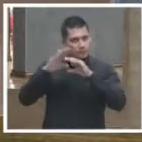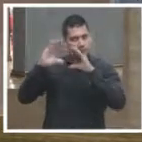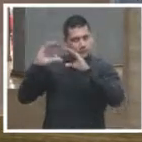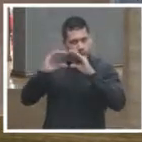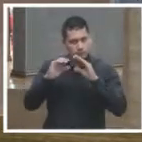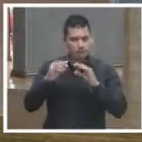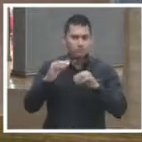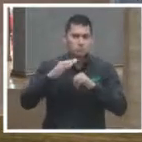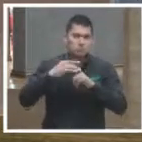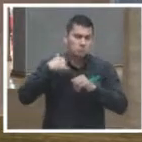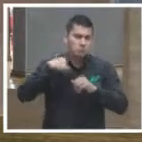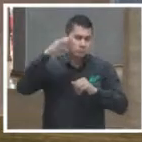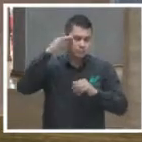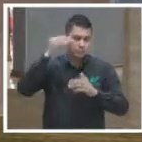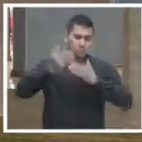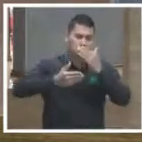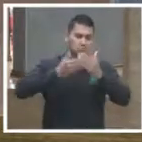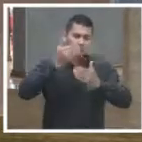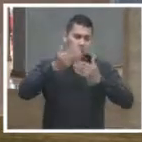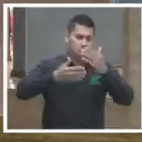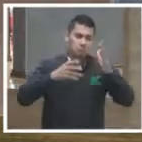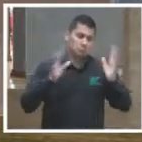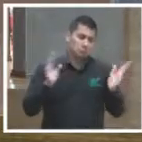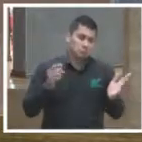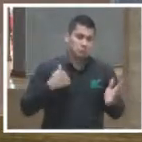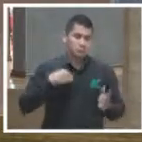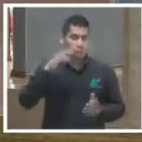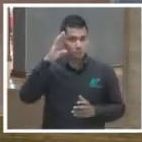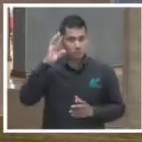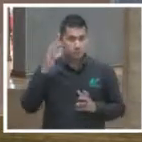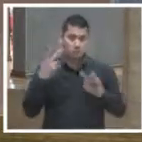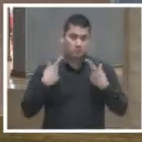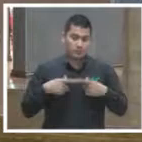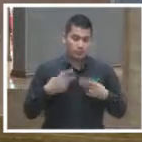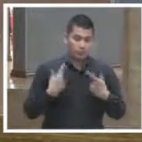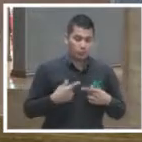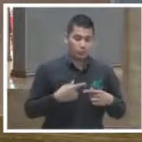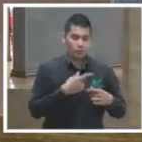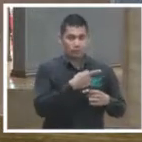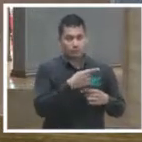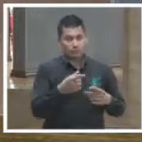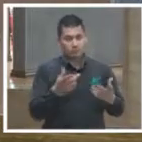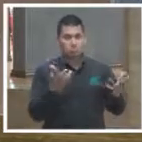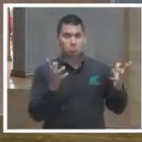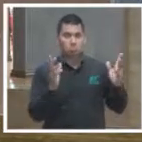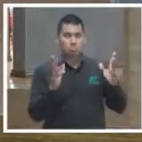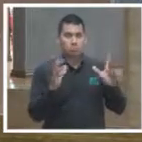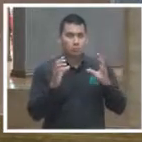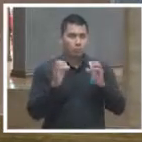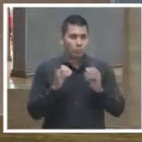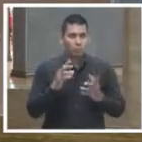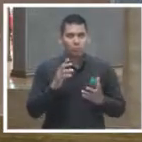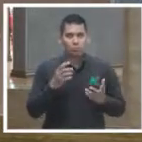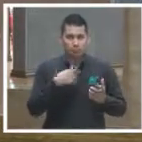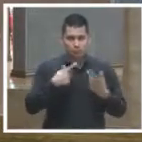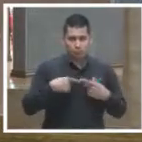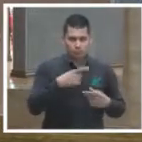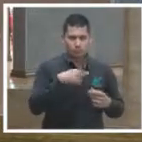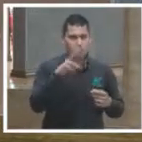del día creo que el pues el ingenio humano pues es tiene un valor